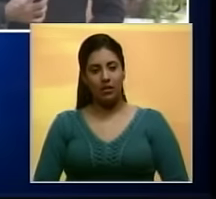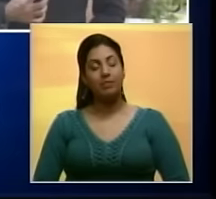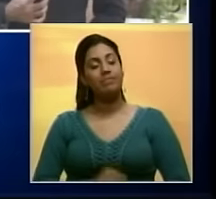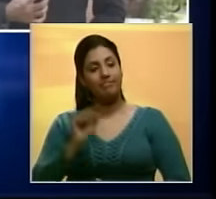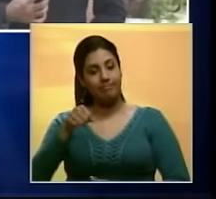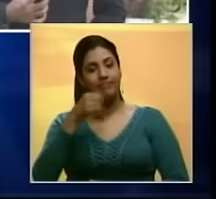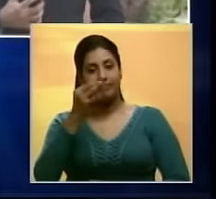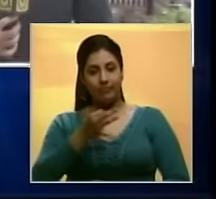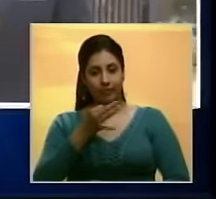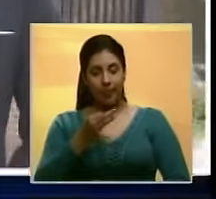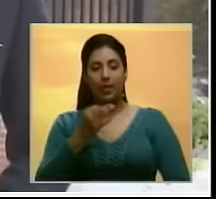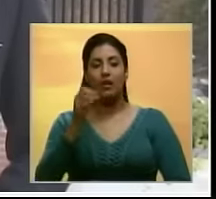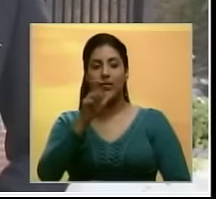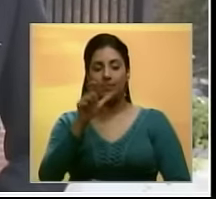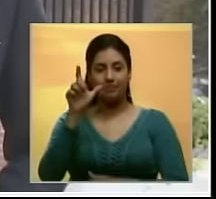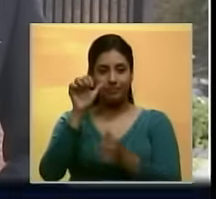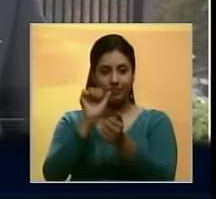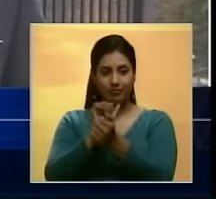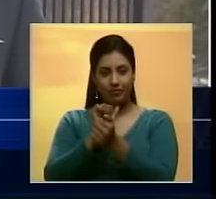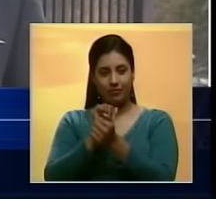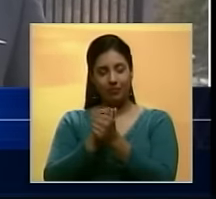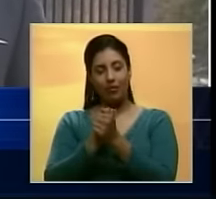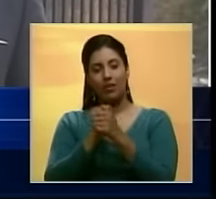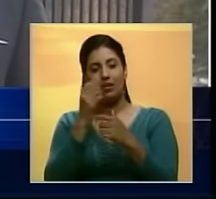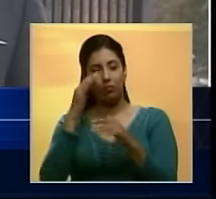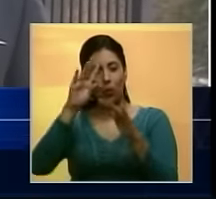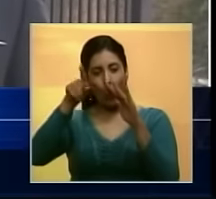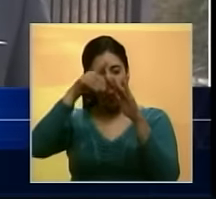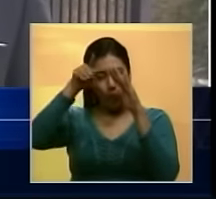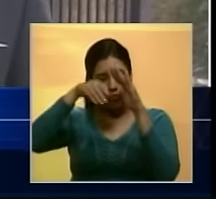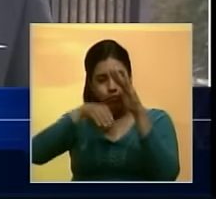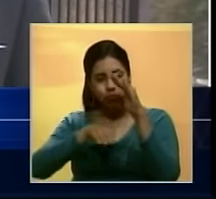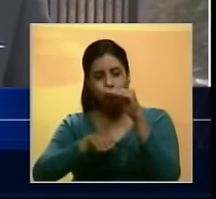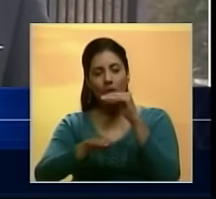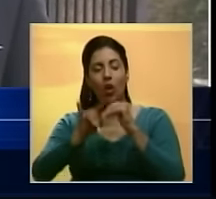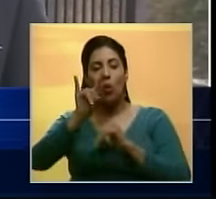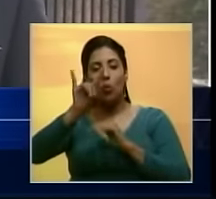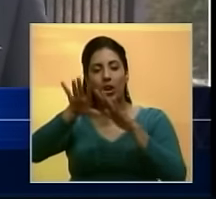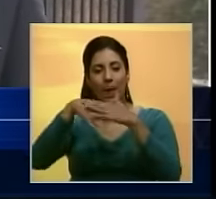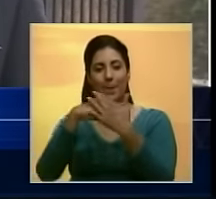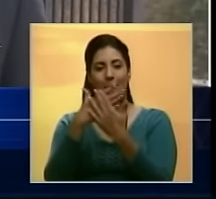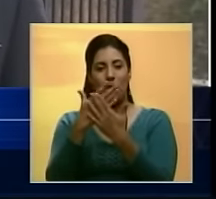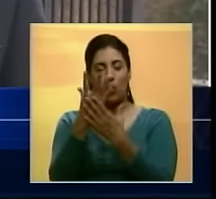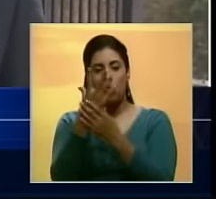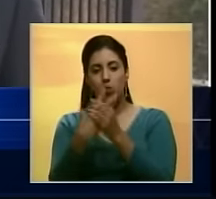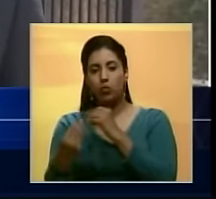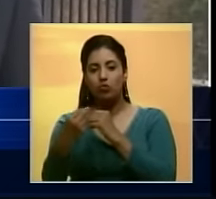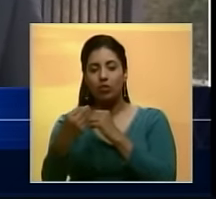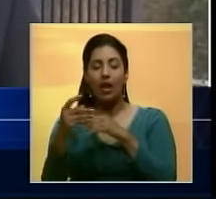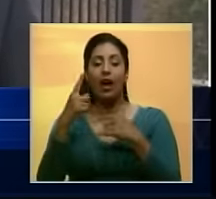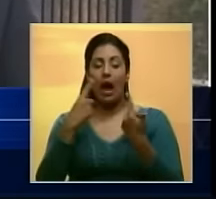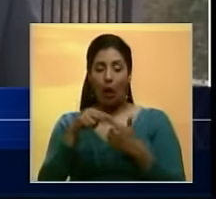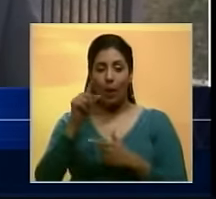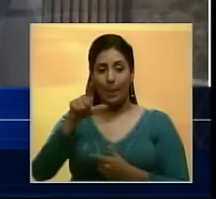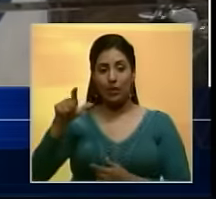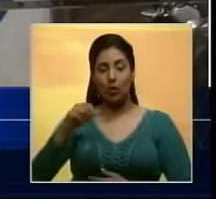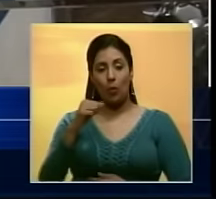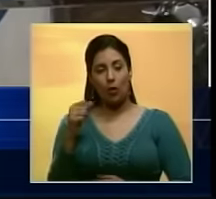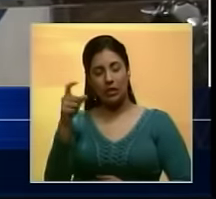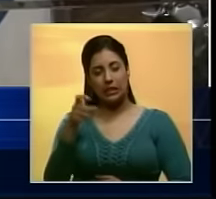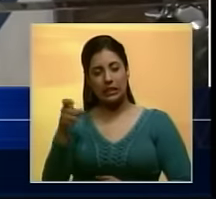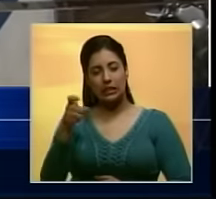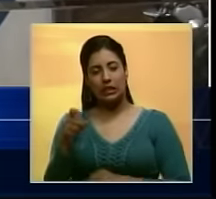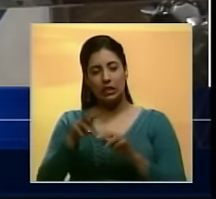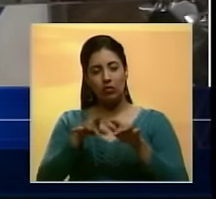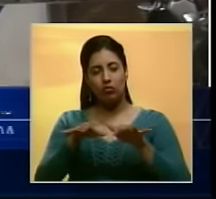Así es, buenas tardes. Los detenidos habrían cavado un túnel la madrugada del lunes y huyeron. Por ello, comisiones policiales se encuentran